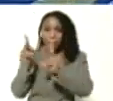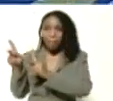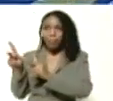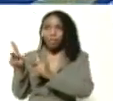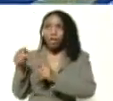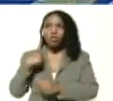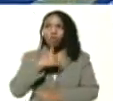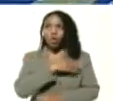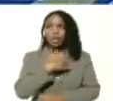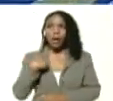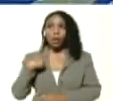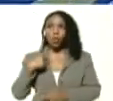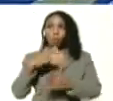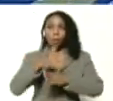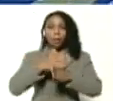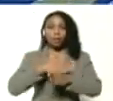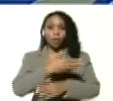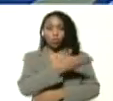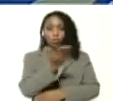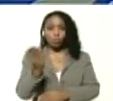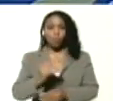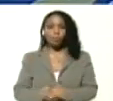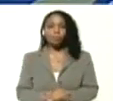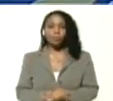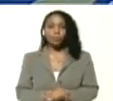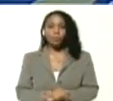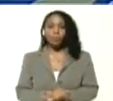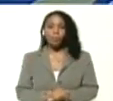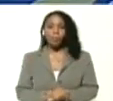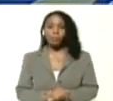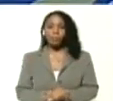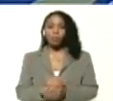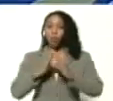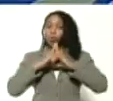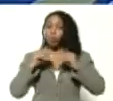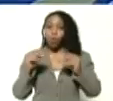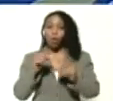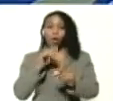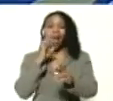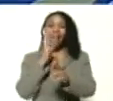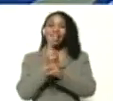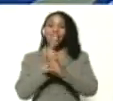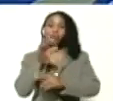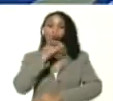compartirlos Márquez Alfred Nazaret con todas las redes sociales